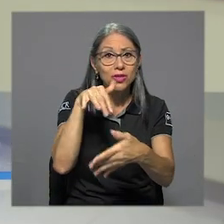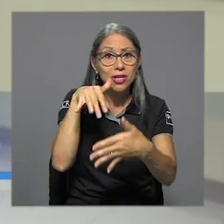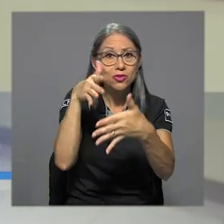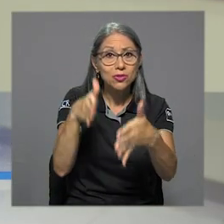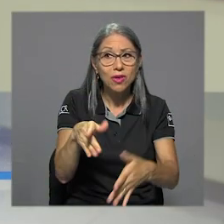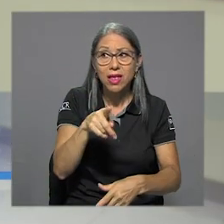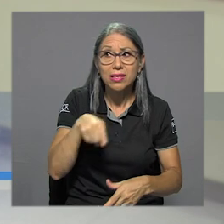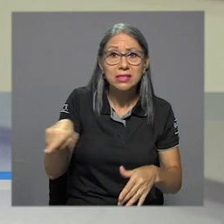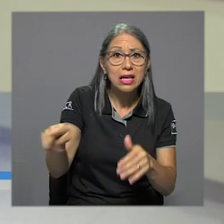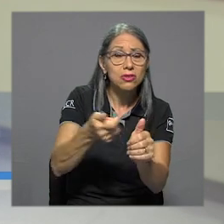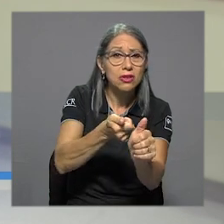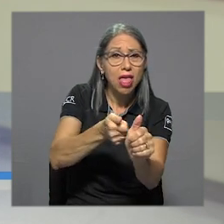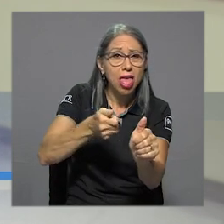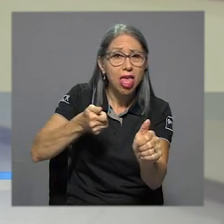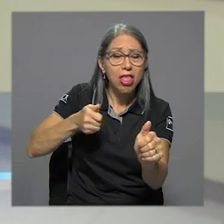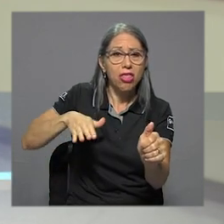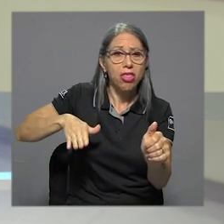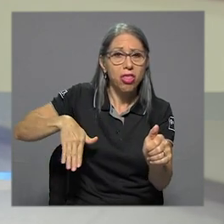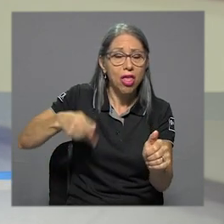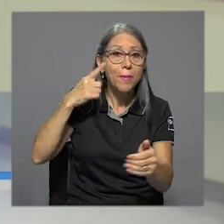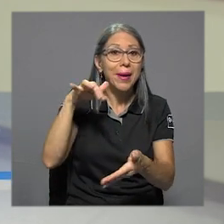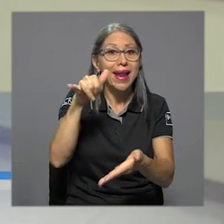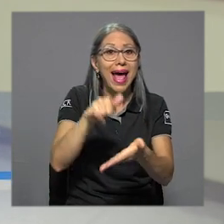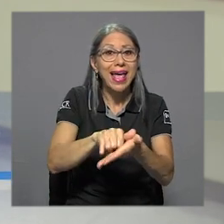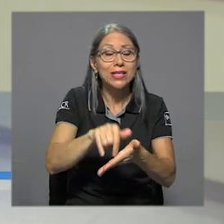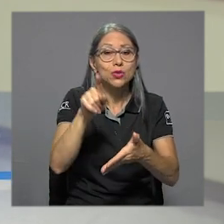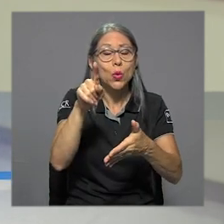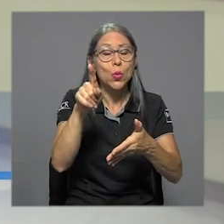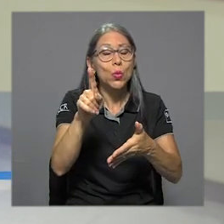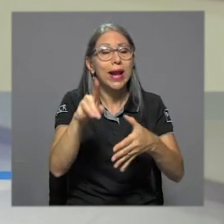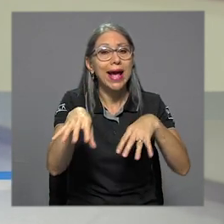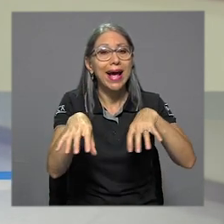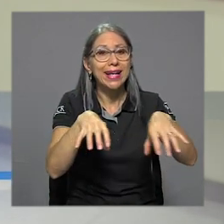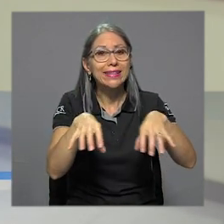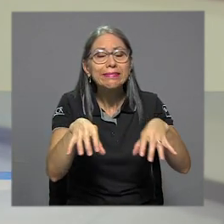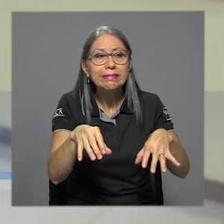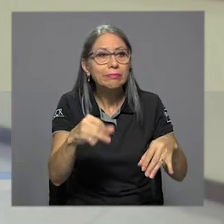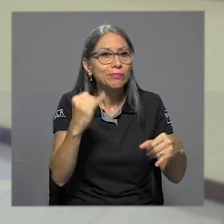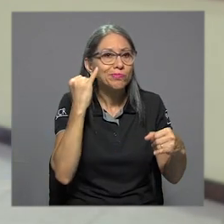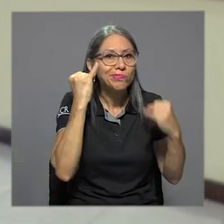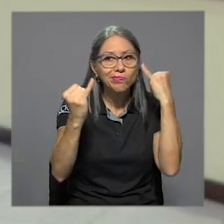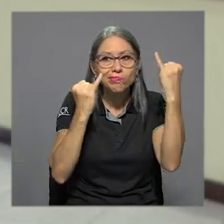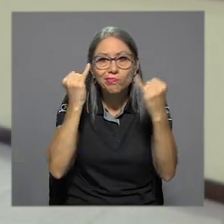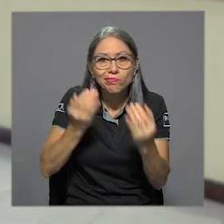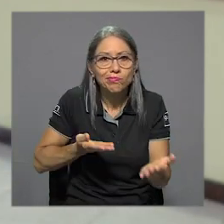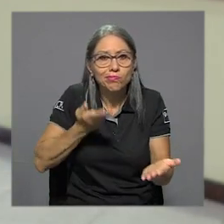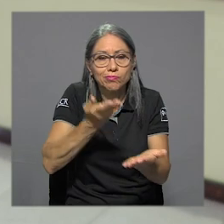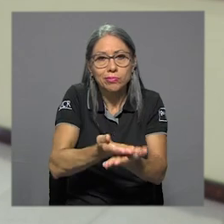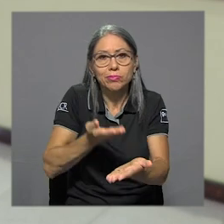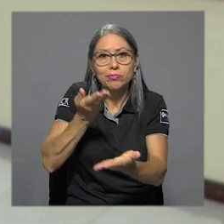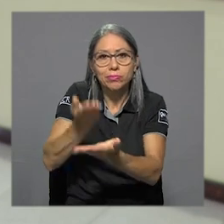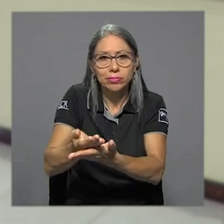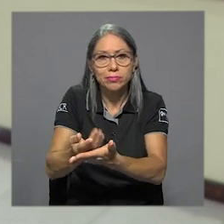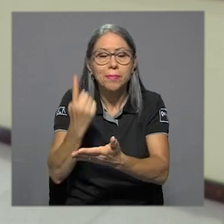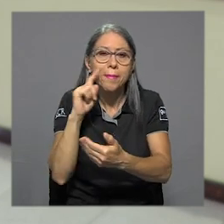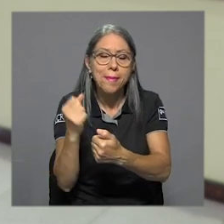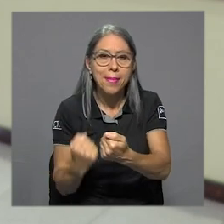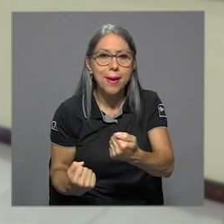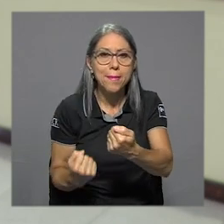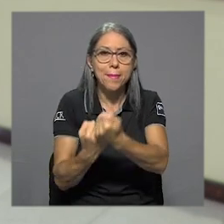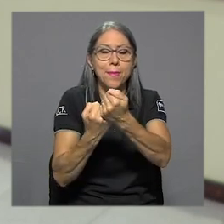estudiantes en condición de rezago. Para ello, una cruzada de iniciativas para